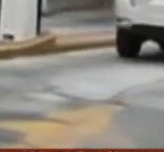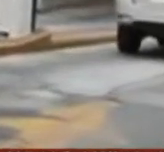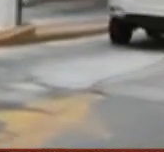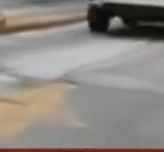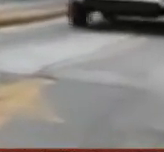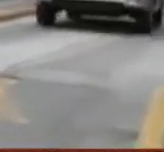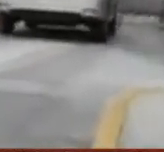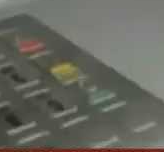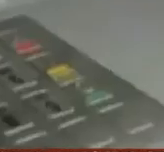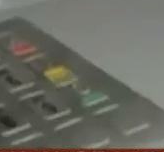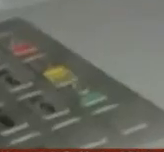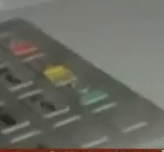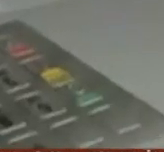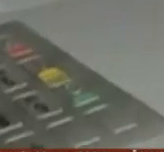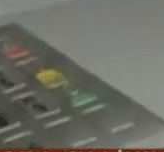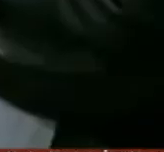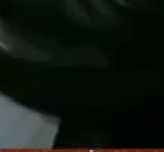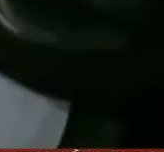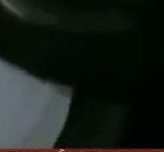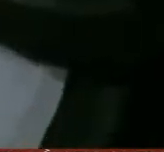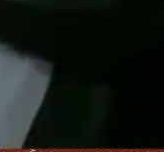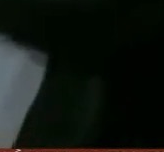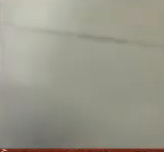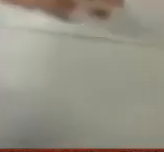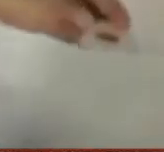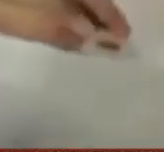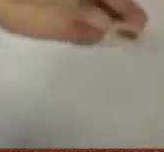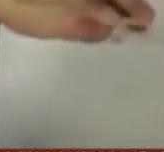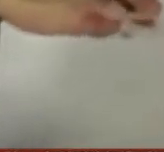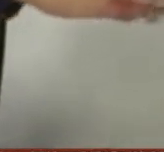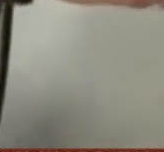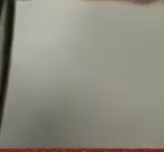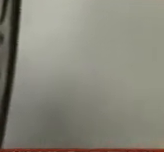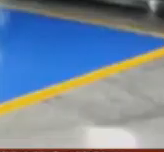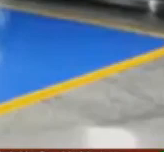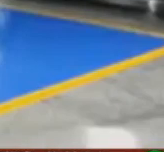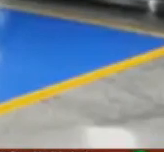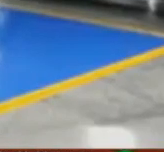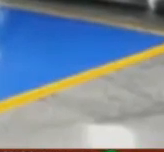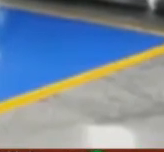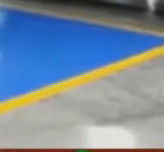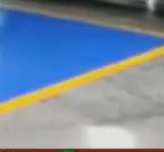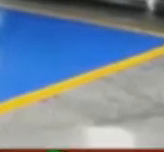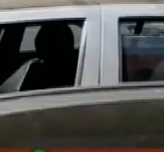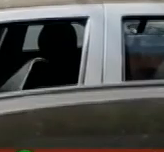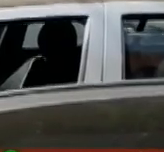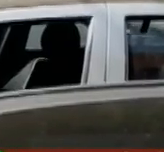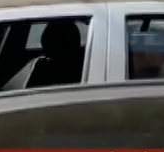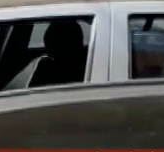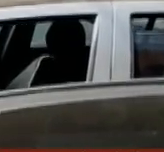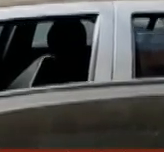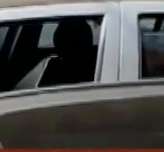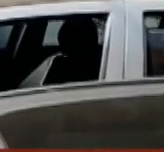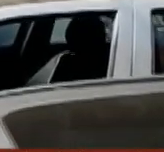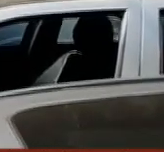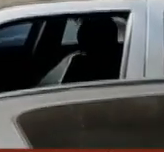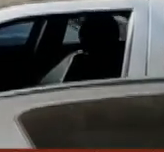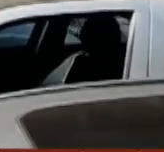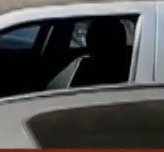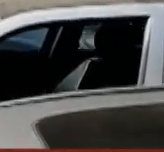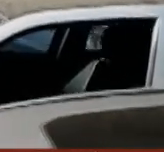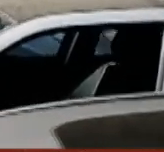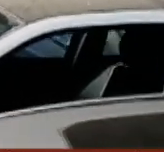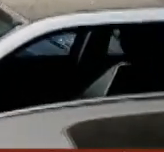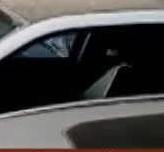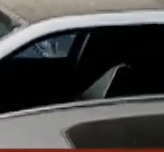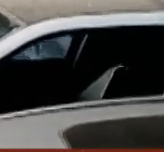caída de árboles o ramas. Tome en cuenta que en caso de contar únicamente con la cobertura de robo total, aun cuando no se contrate